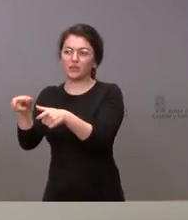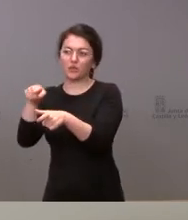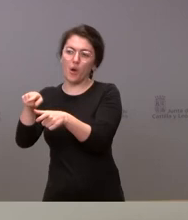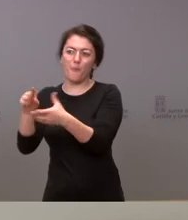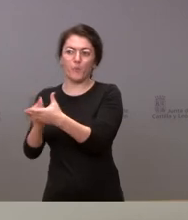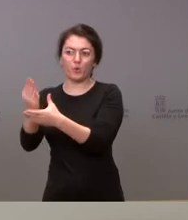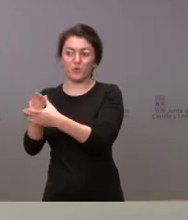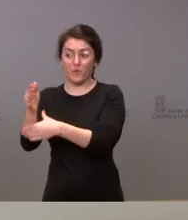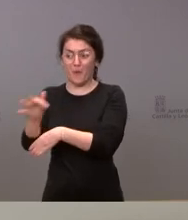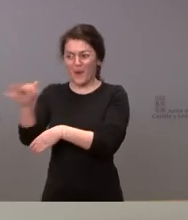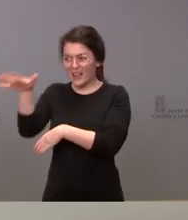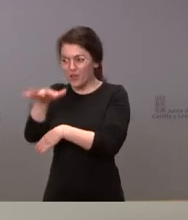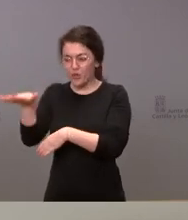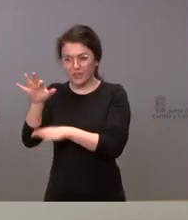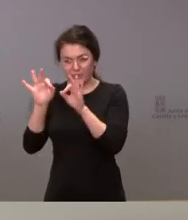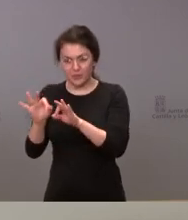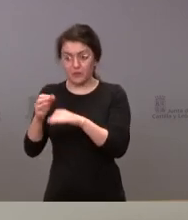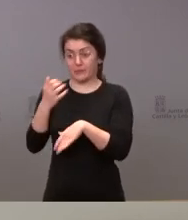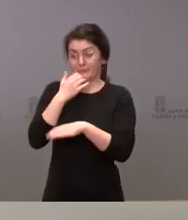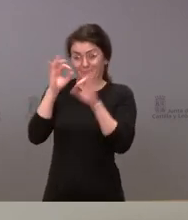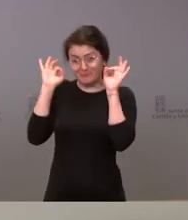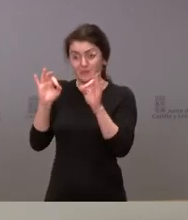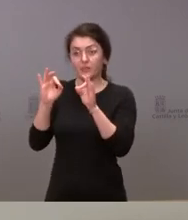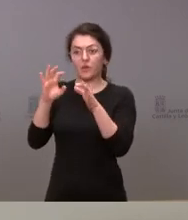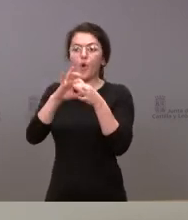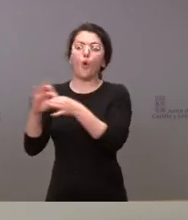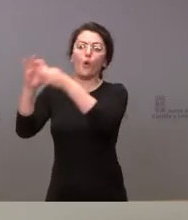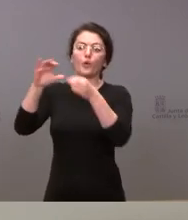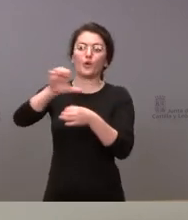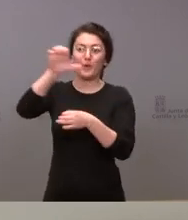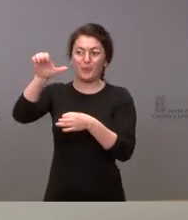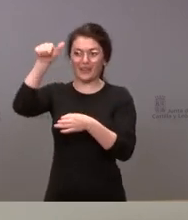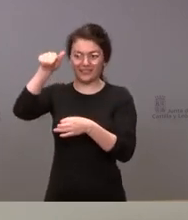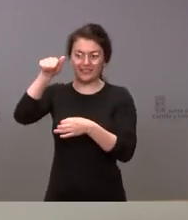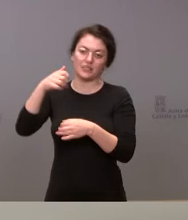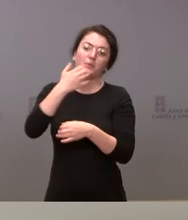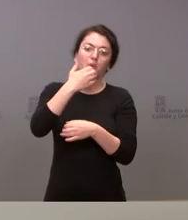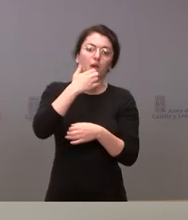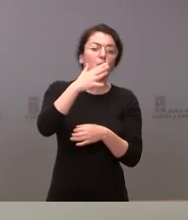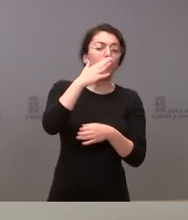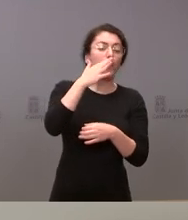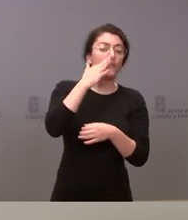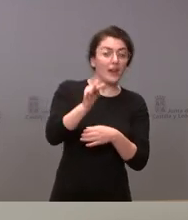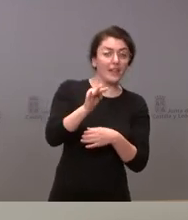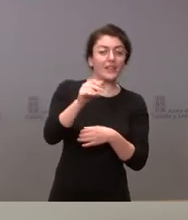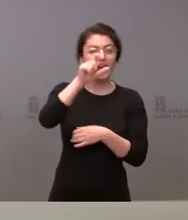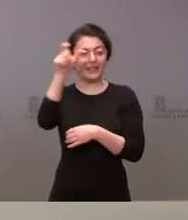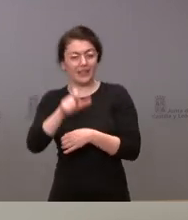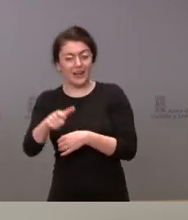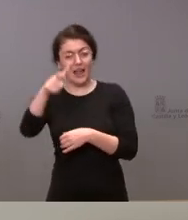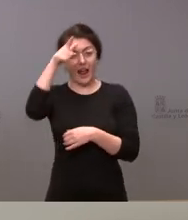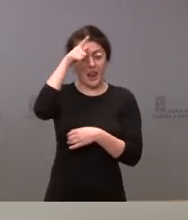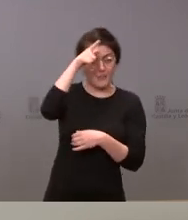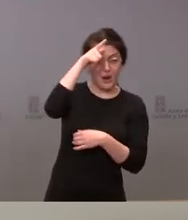geográficas fundamentalmente la Unión Europea y dentro de la Unión Europea pues Francia Italia Alemania